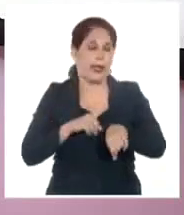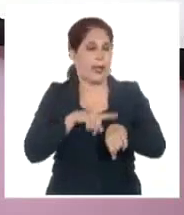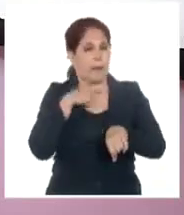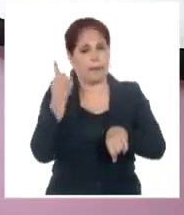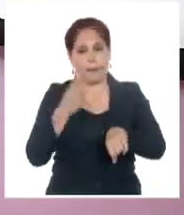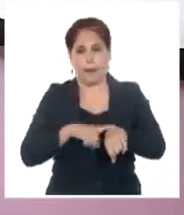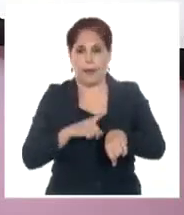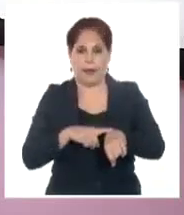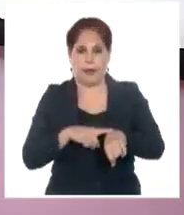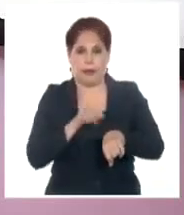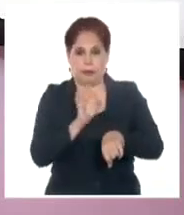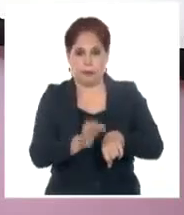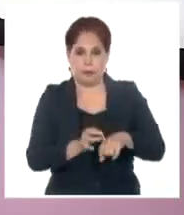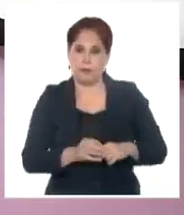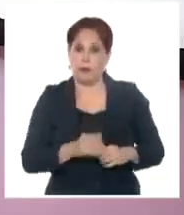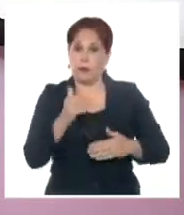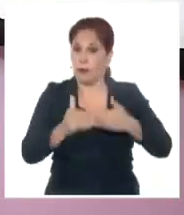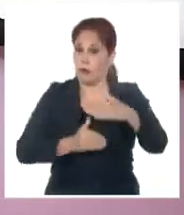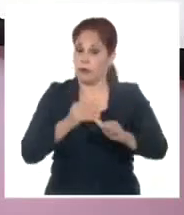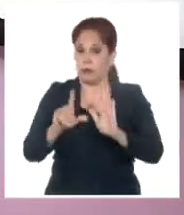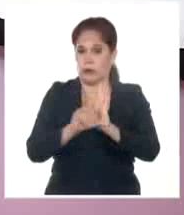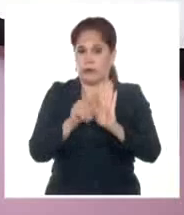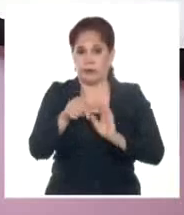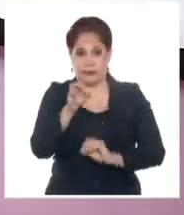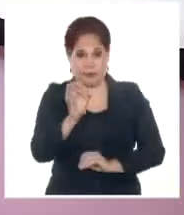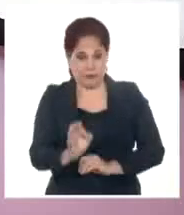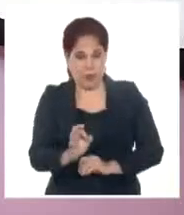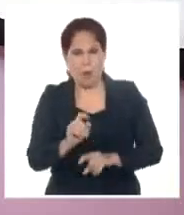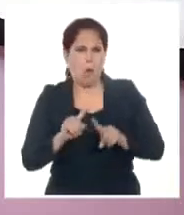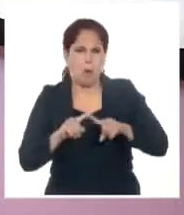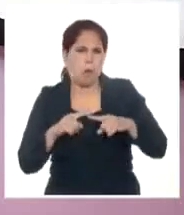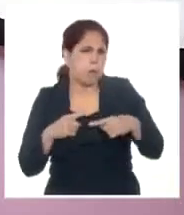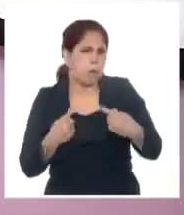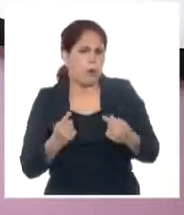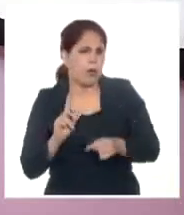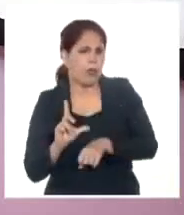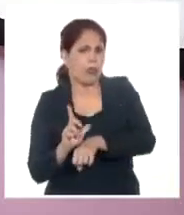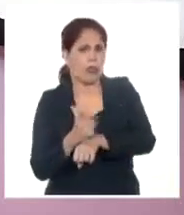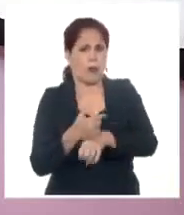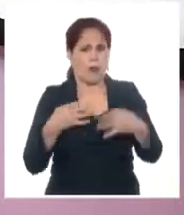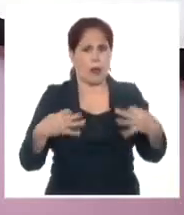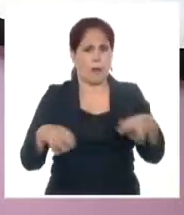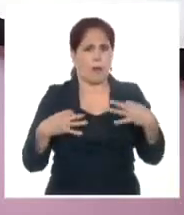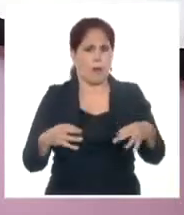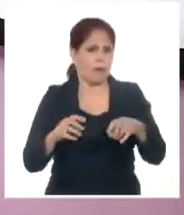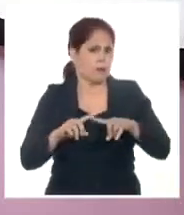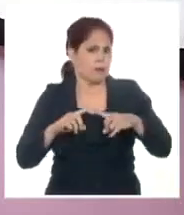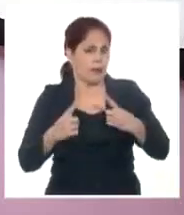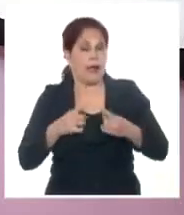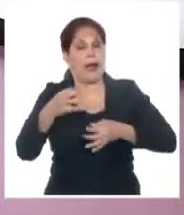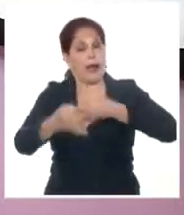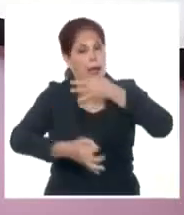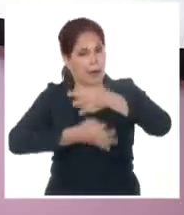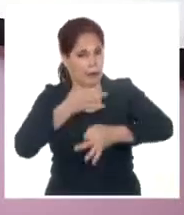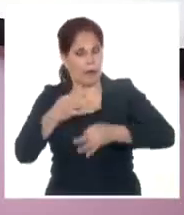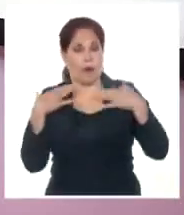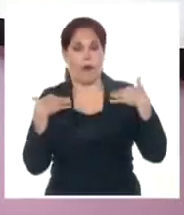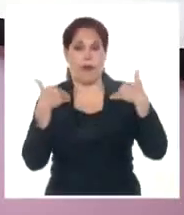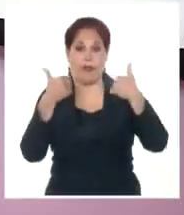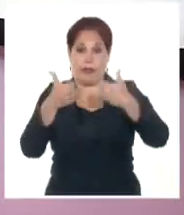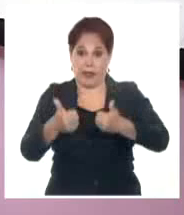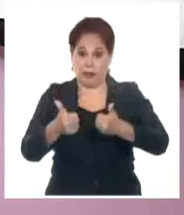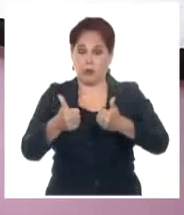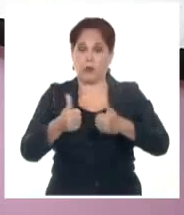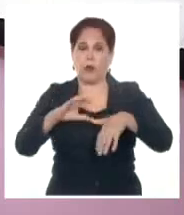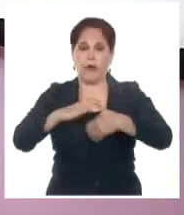este proceso de legalización. Precisamente, Agdiel, sobre las causas de esta situación, ofreció declaraciones el Director General de Asuntos